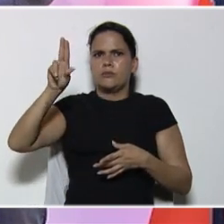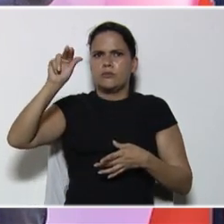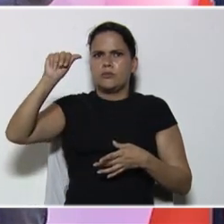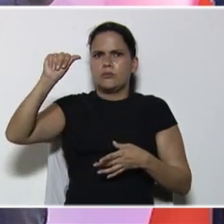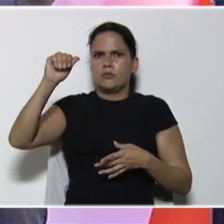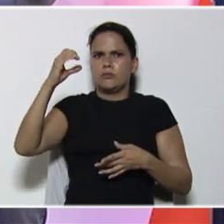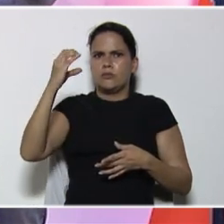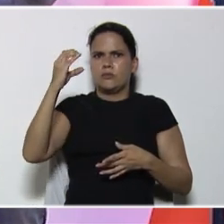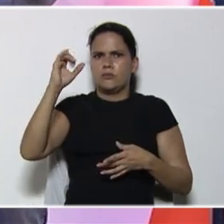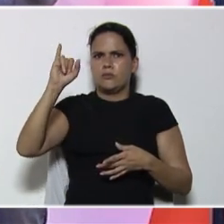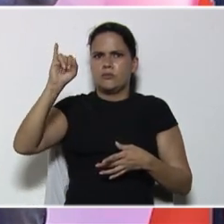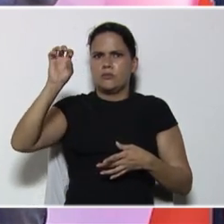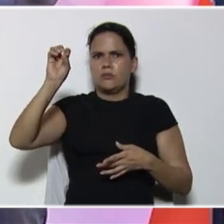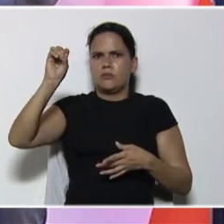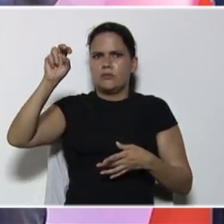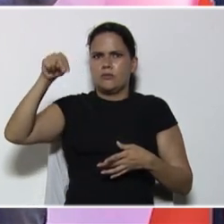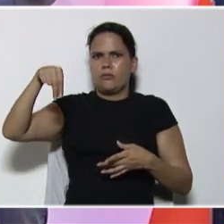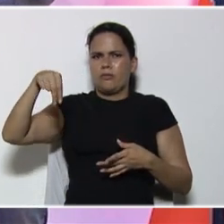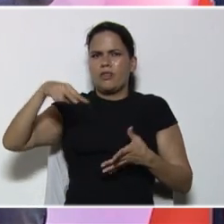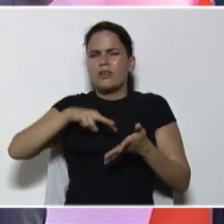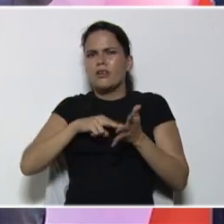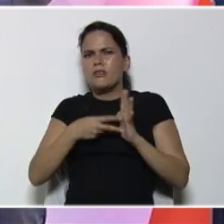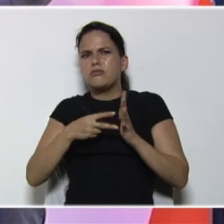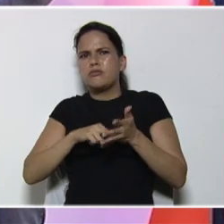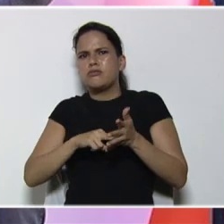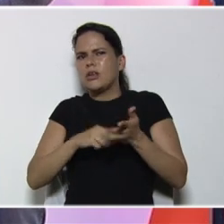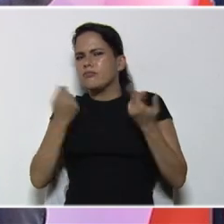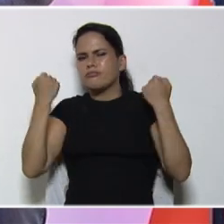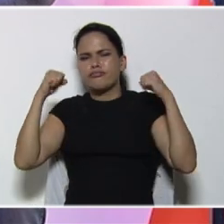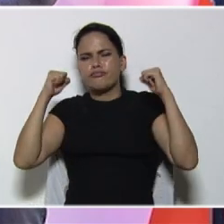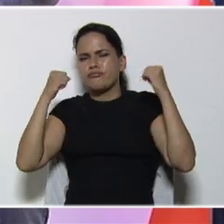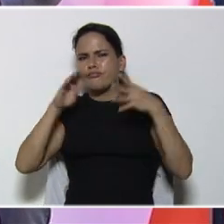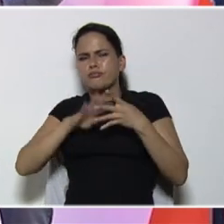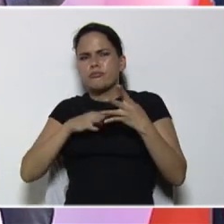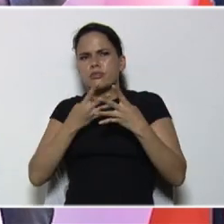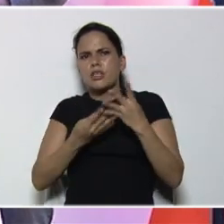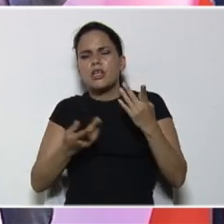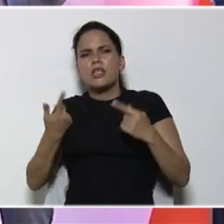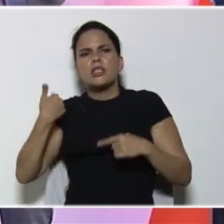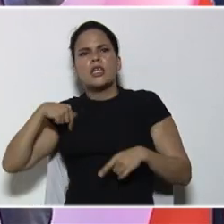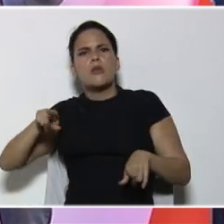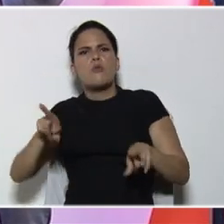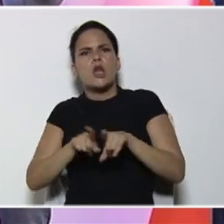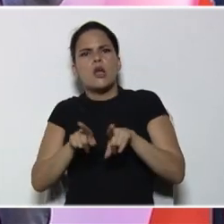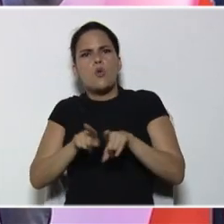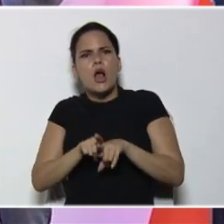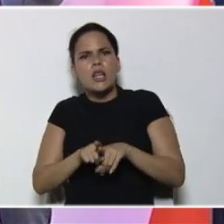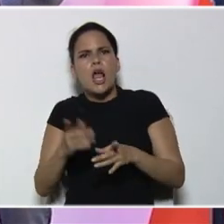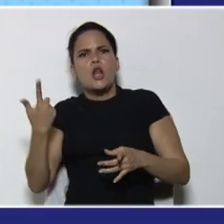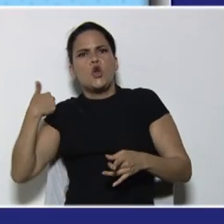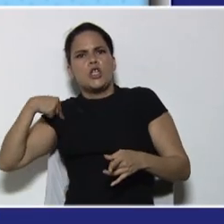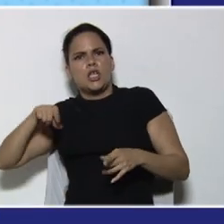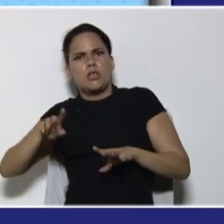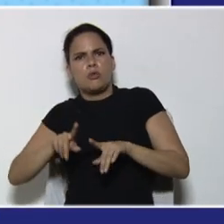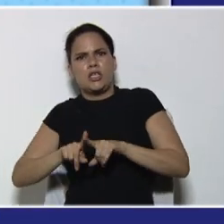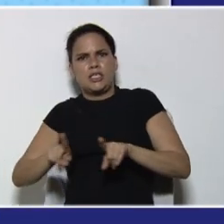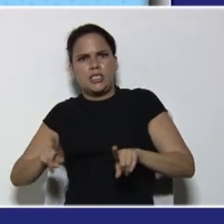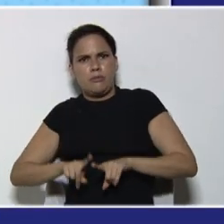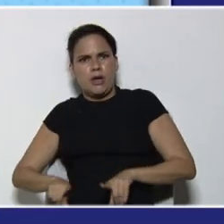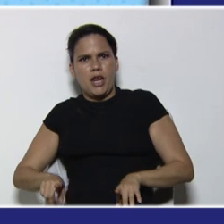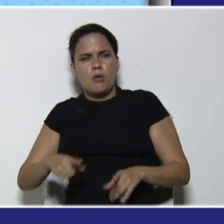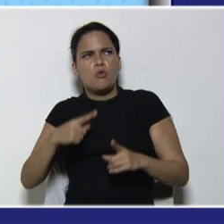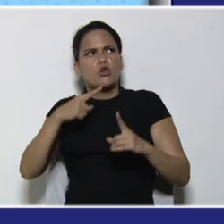miembros se encuentran a cada lado de la igualdad. Tenemos la igualdad, los términos que están separados por signos de suma o de resta,